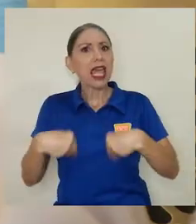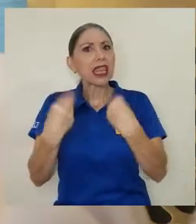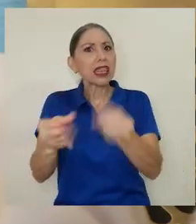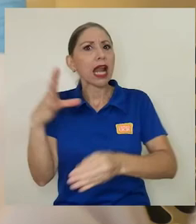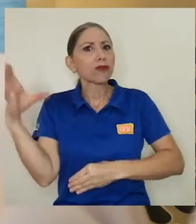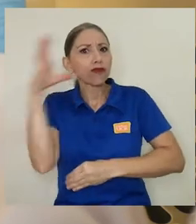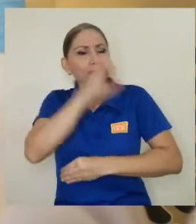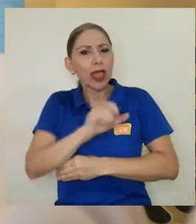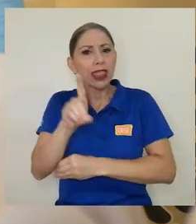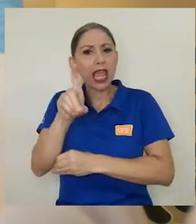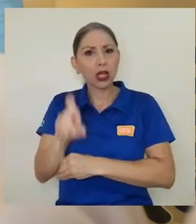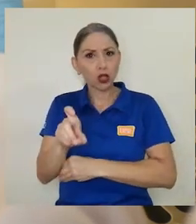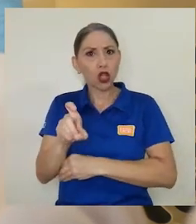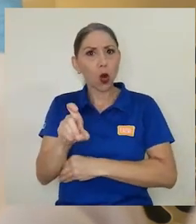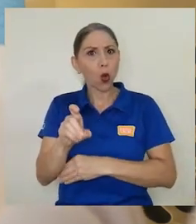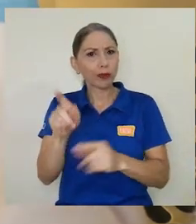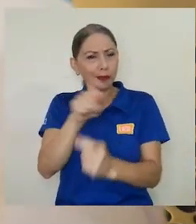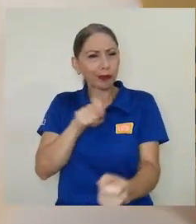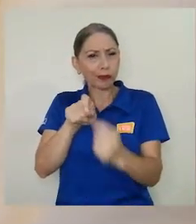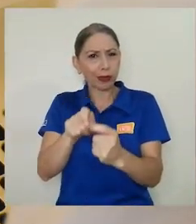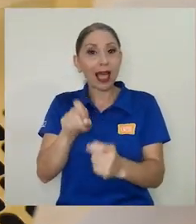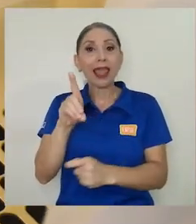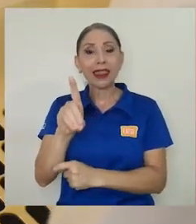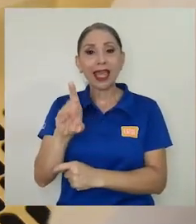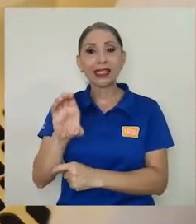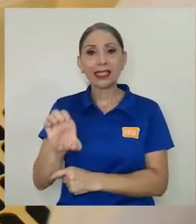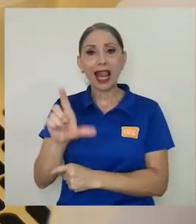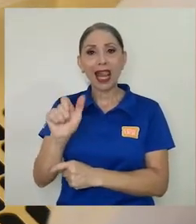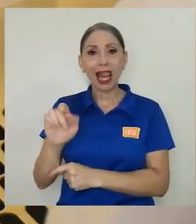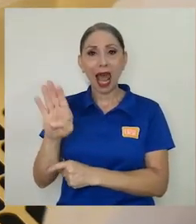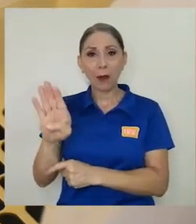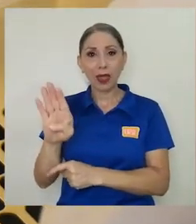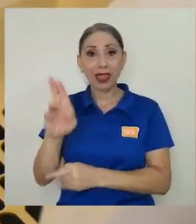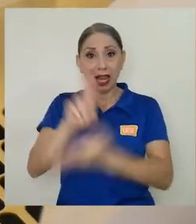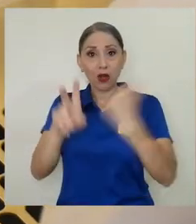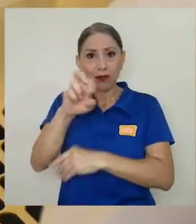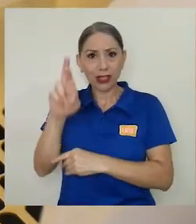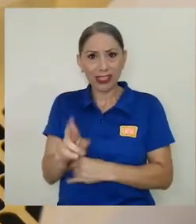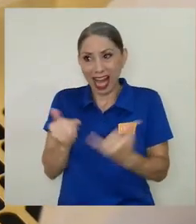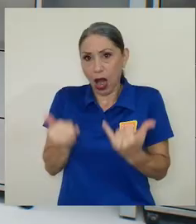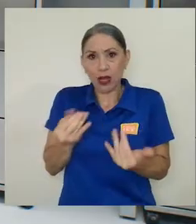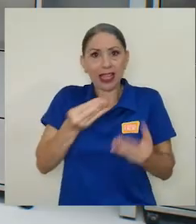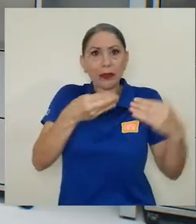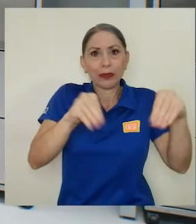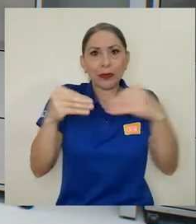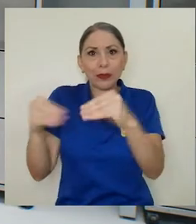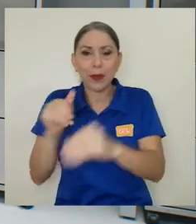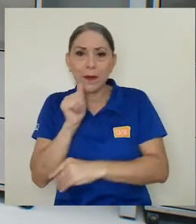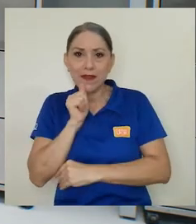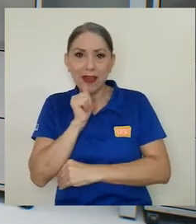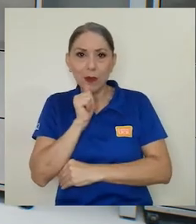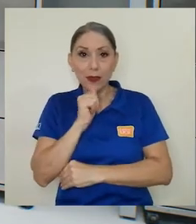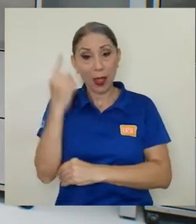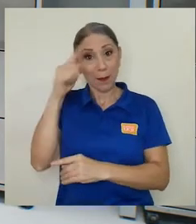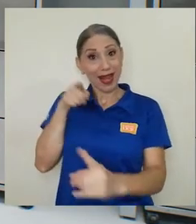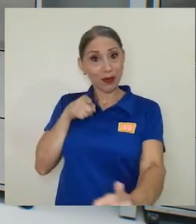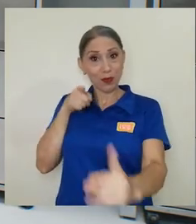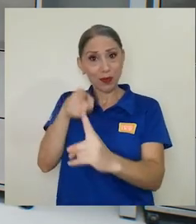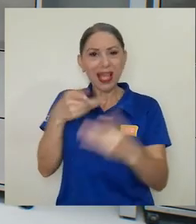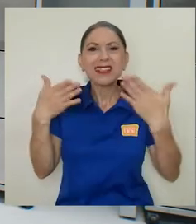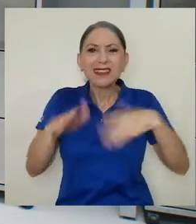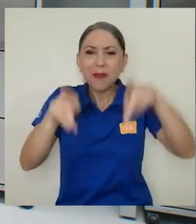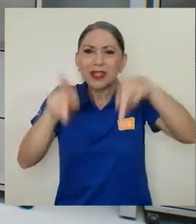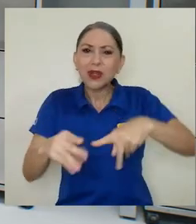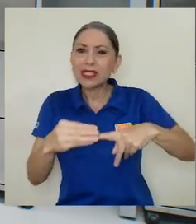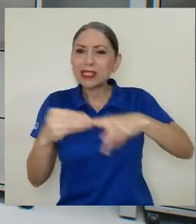y el DC Lab de la UCR se encargará de comercializarlo por ahora a nivel privado. Para este fin, los especialistas ya